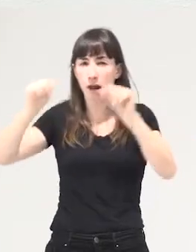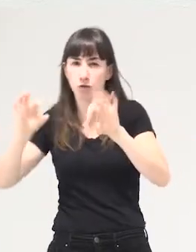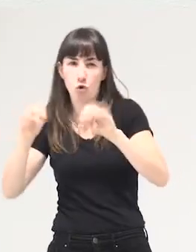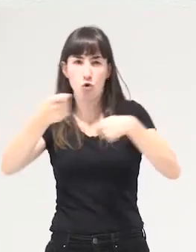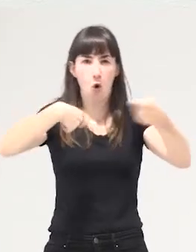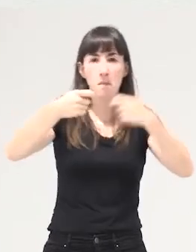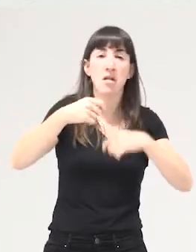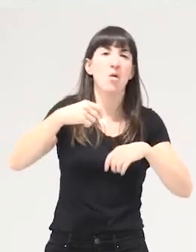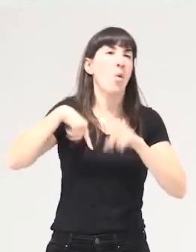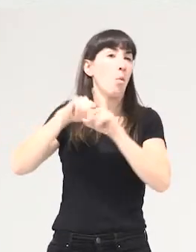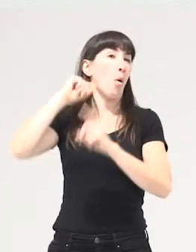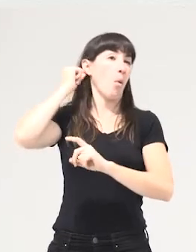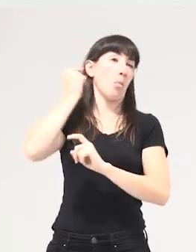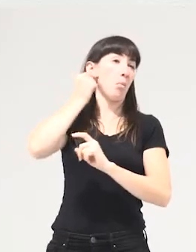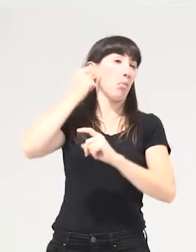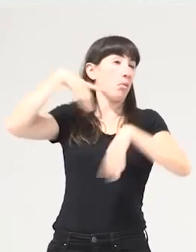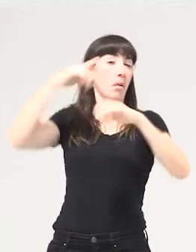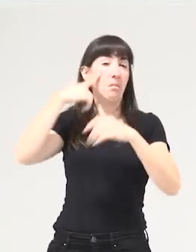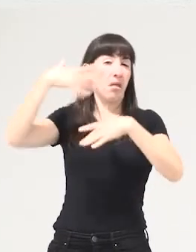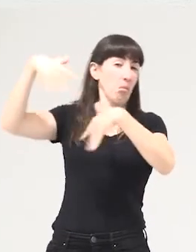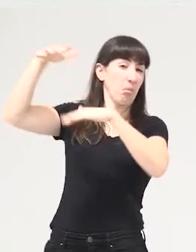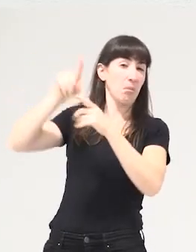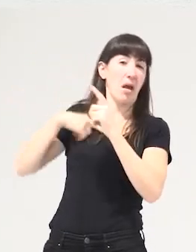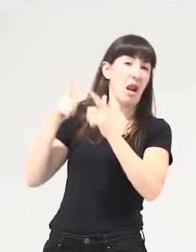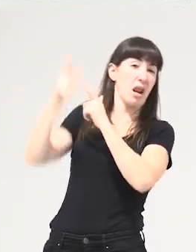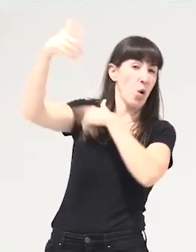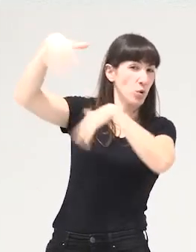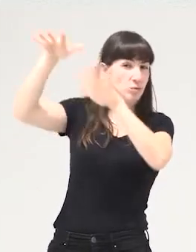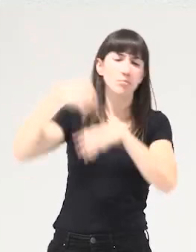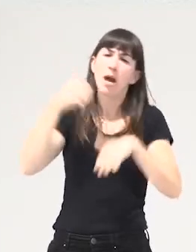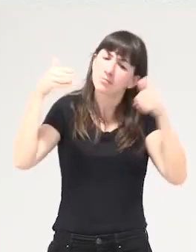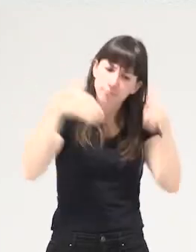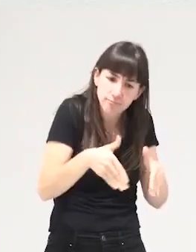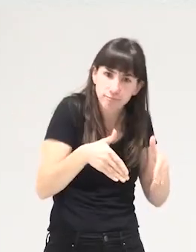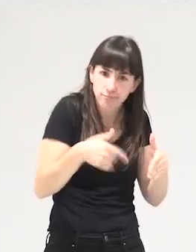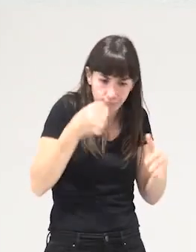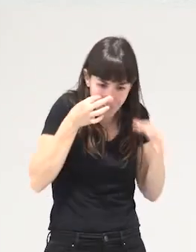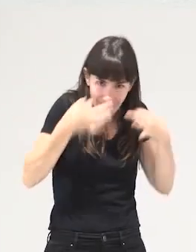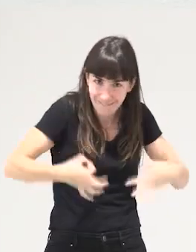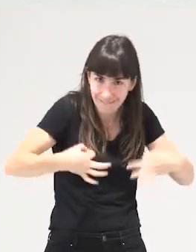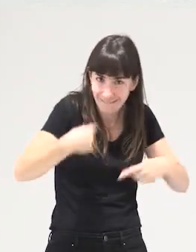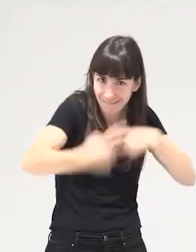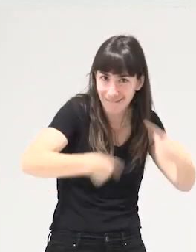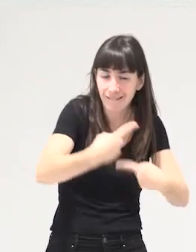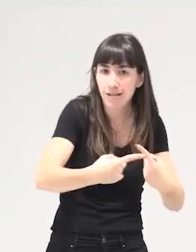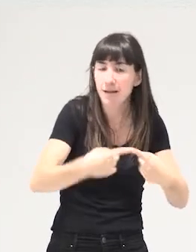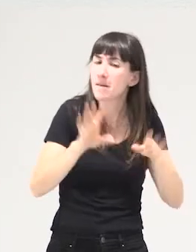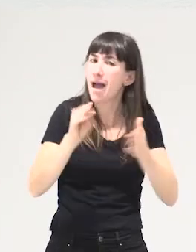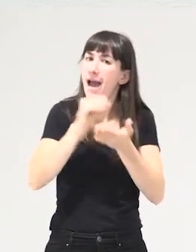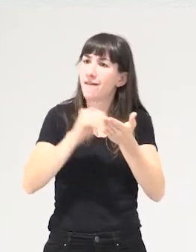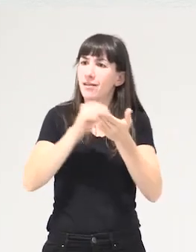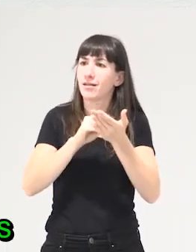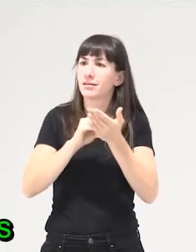quedan como muy lejos se nos hacen muy grandes y queríamos hablar de economía desde la vida concreta pero lo que a veces nos cuesta es salvar la